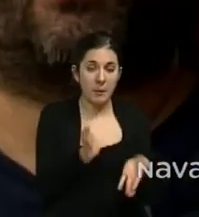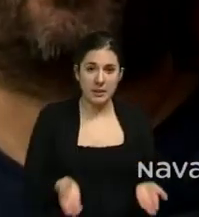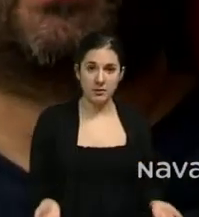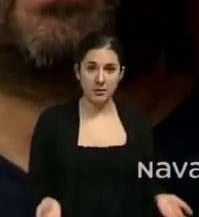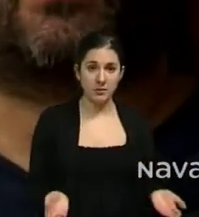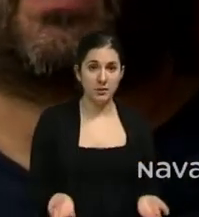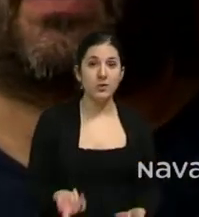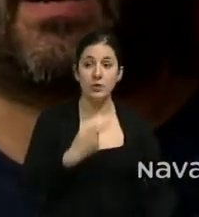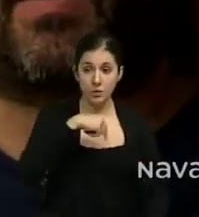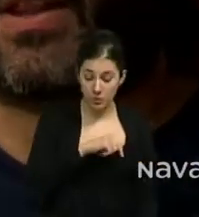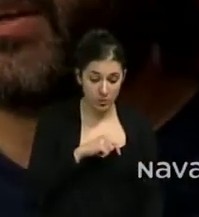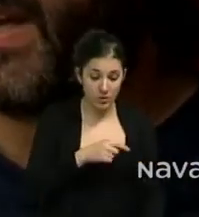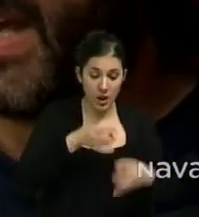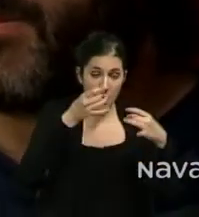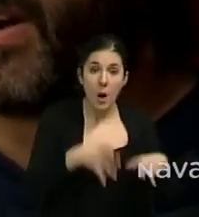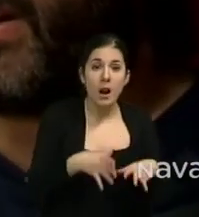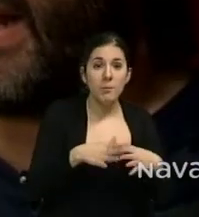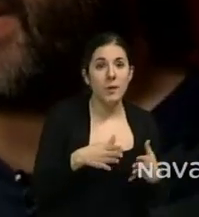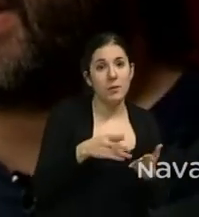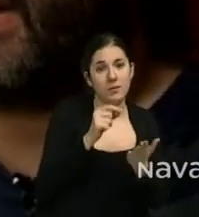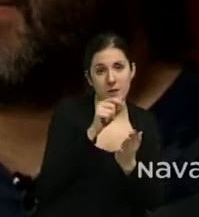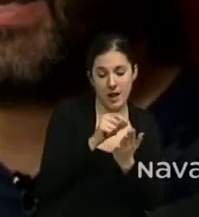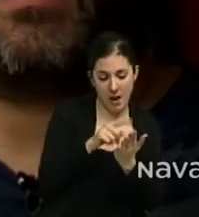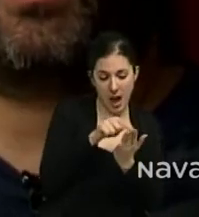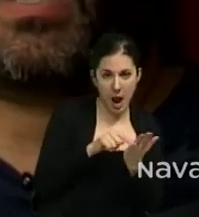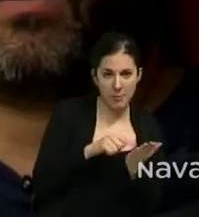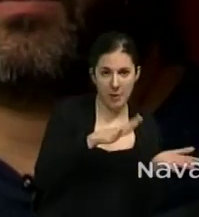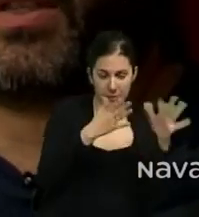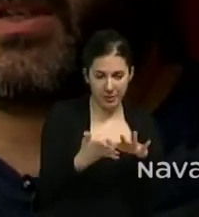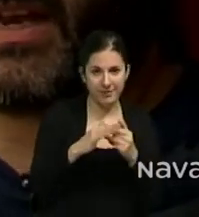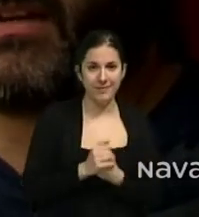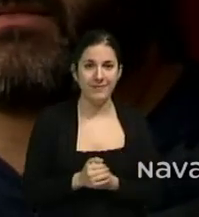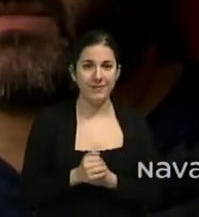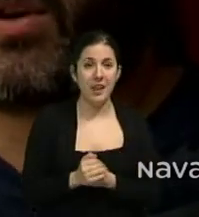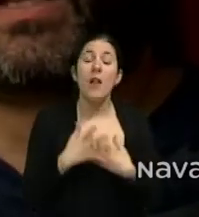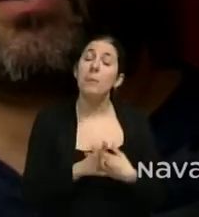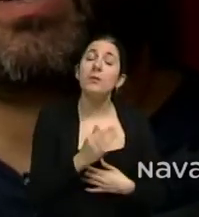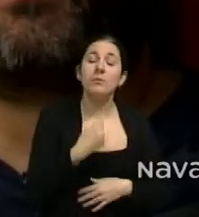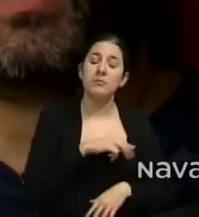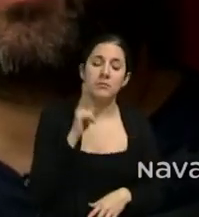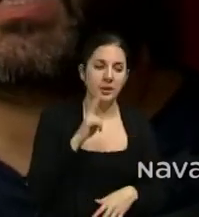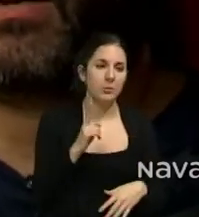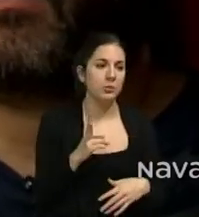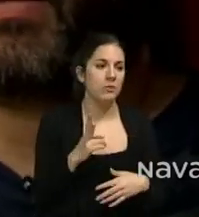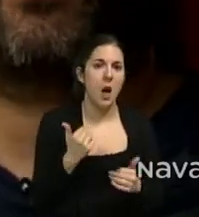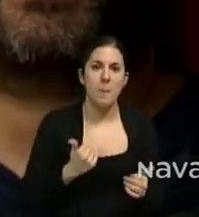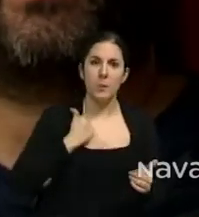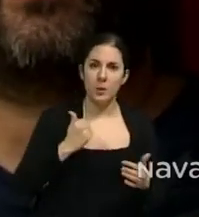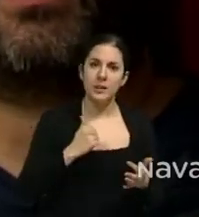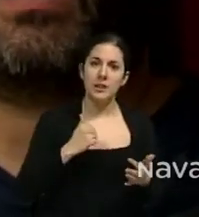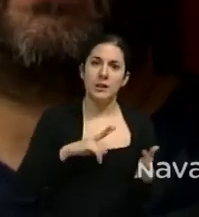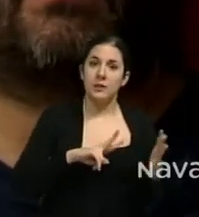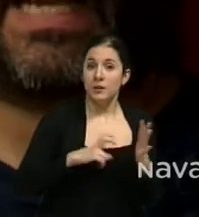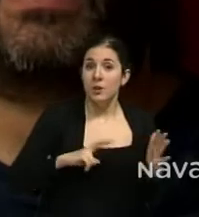Pues eso es lo que hemos intentado trasladar a la aplicación. Pero además veíamos que con la tecnología podíamos dar valor